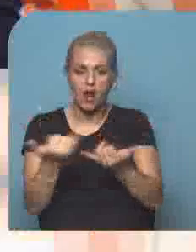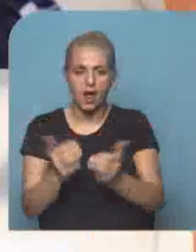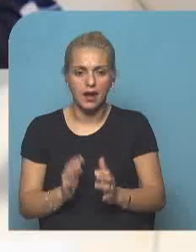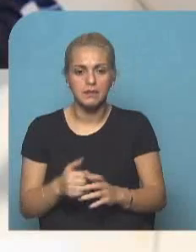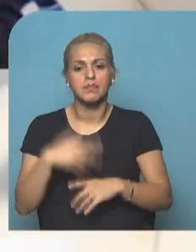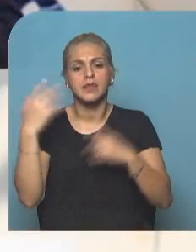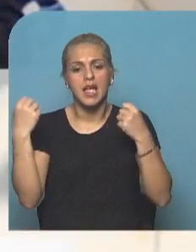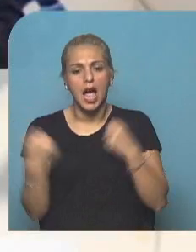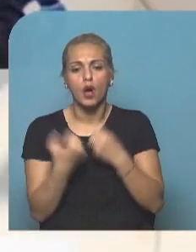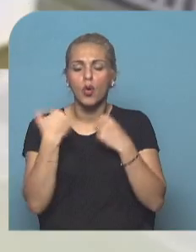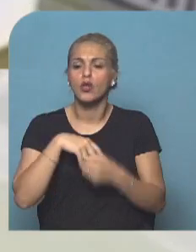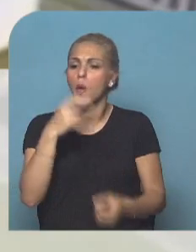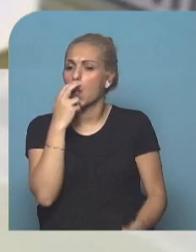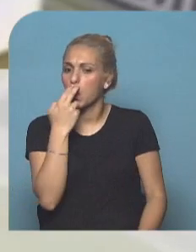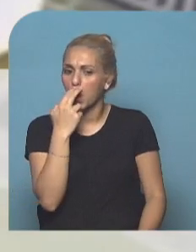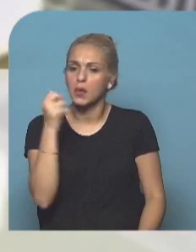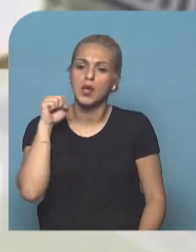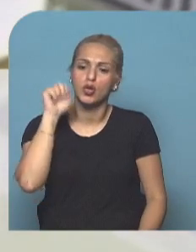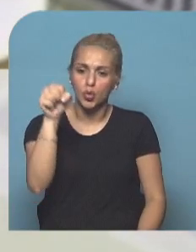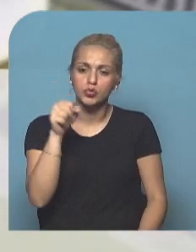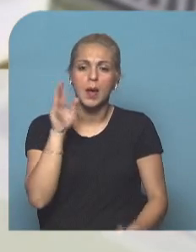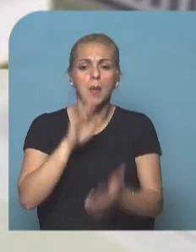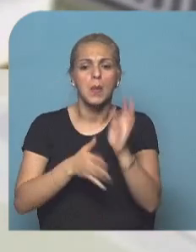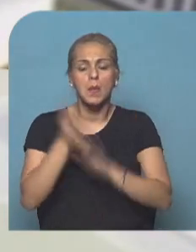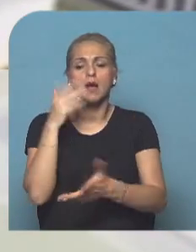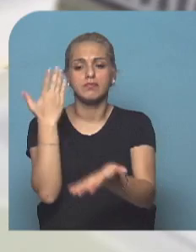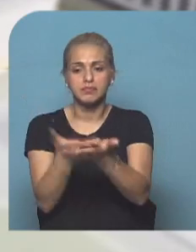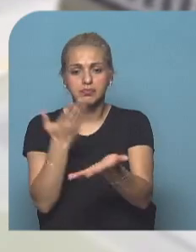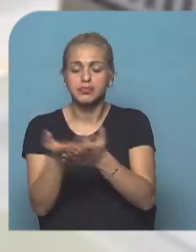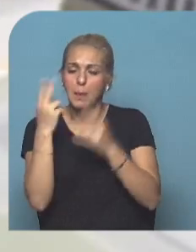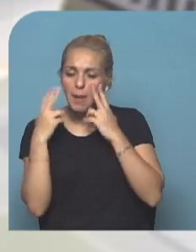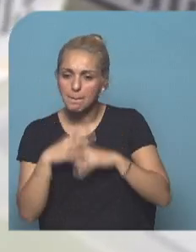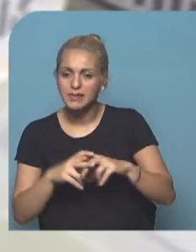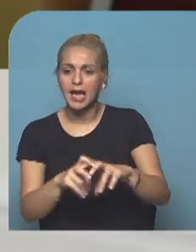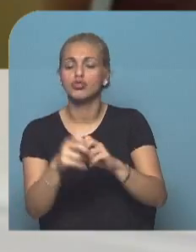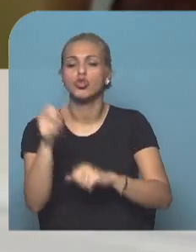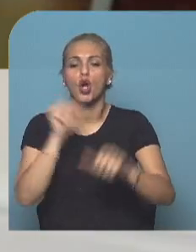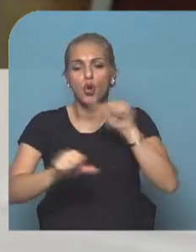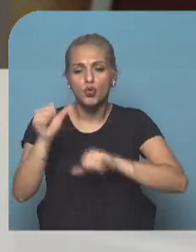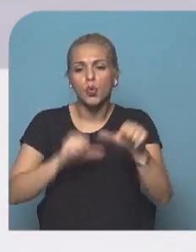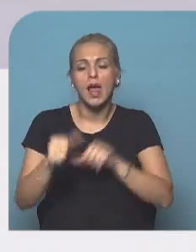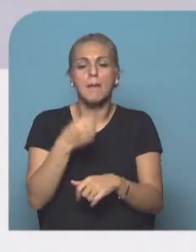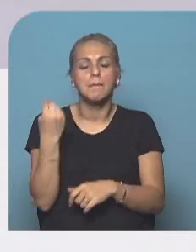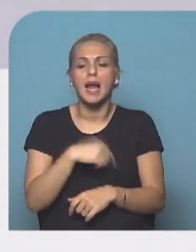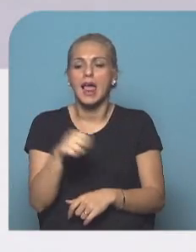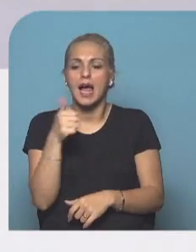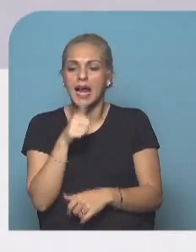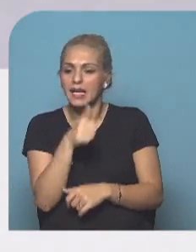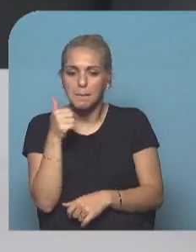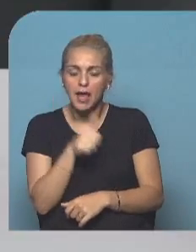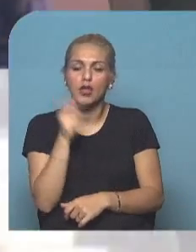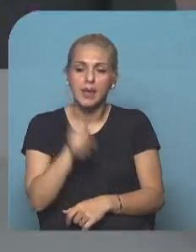Acuerdo Bolivia-Rusia. Crearán Centro de Investigación Nuclear de Radioisótopos para la Medicina y Alimentos.